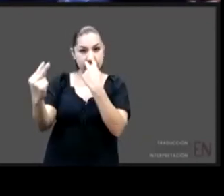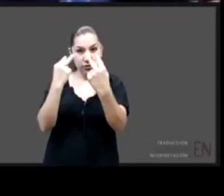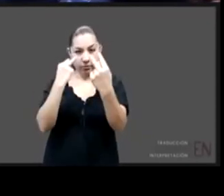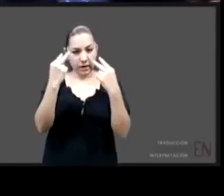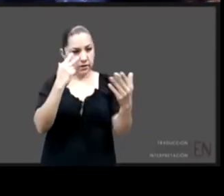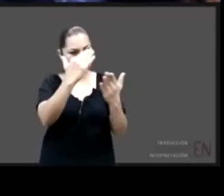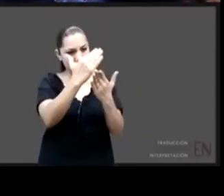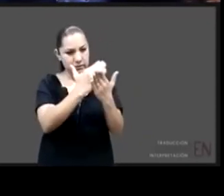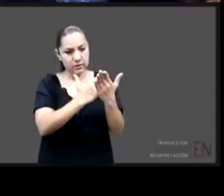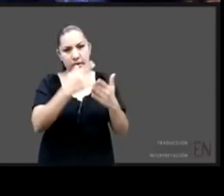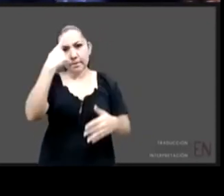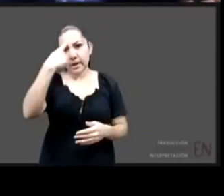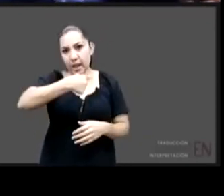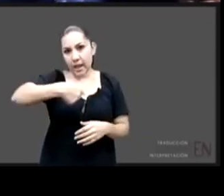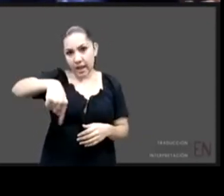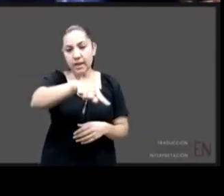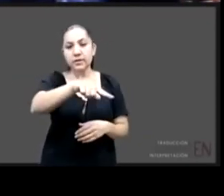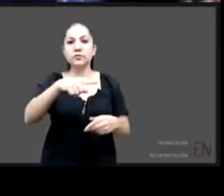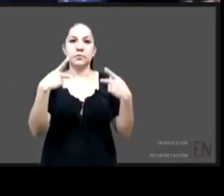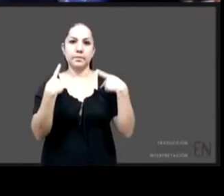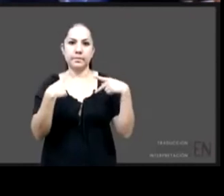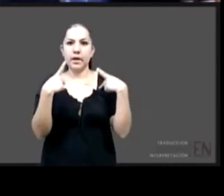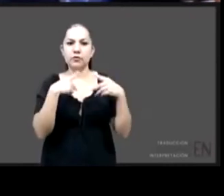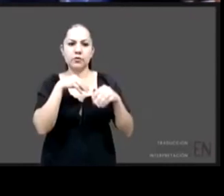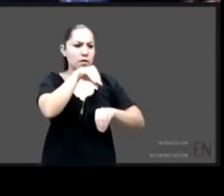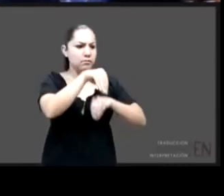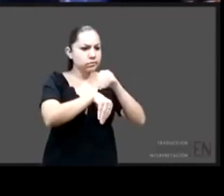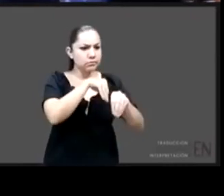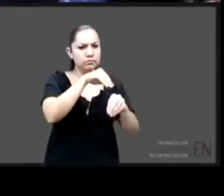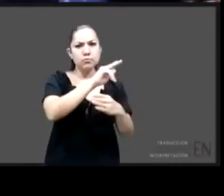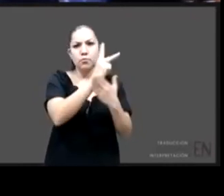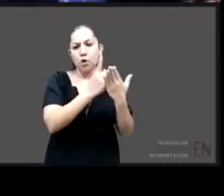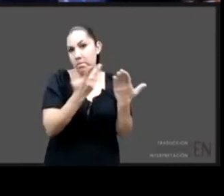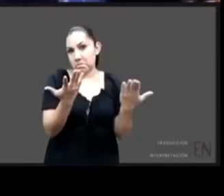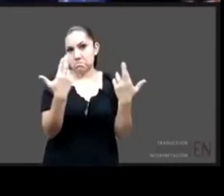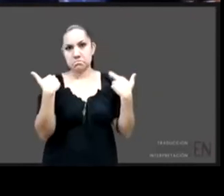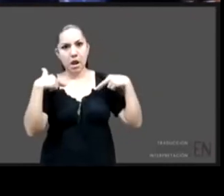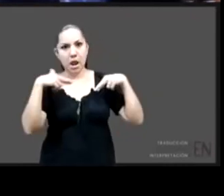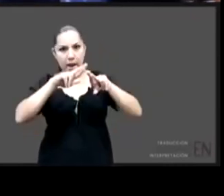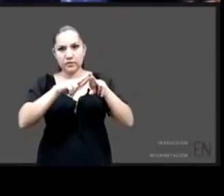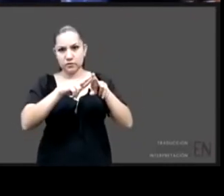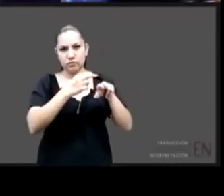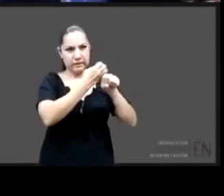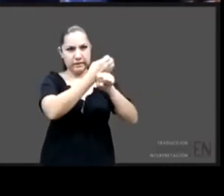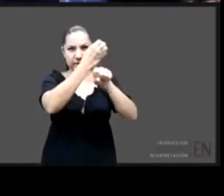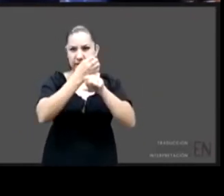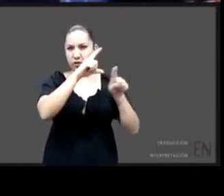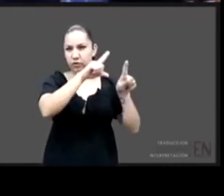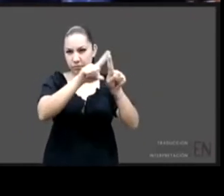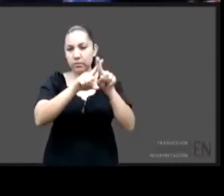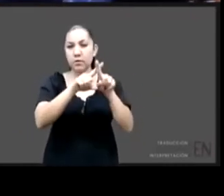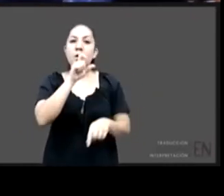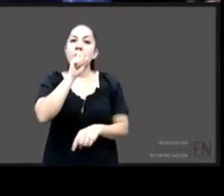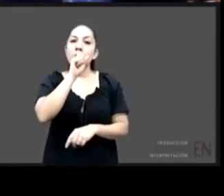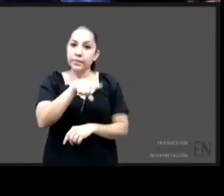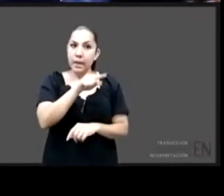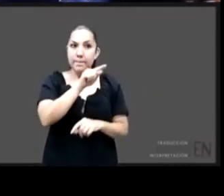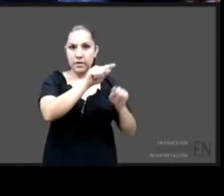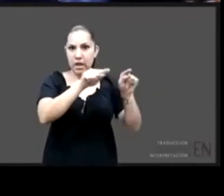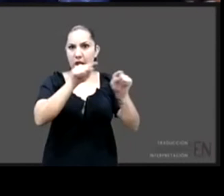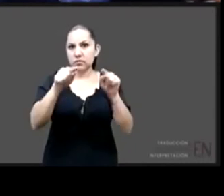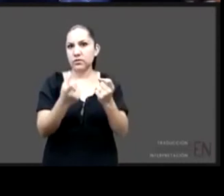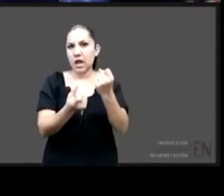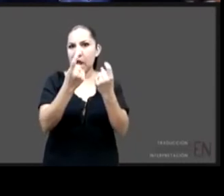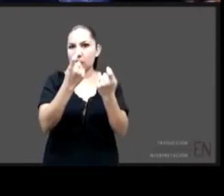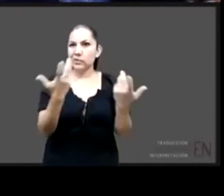directamente, docentes que a nivel local pues tienen las dificultades ahora incluso de llevar el programa de